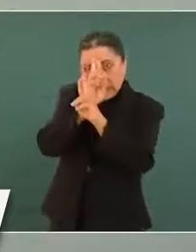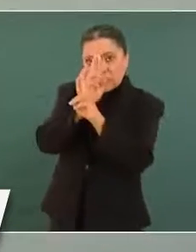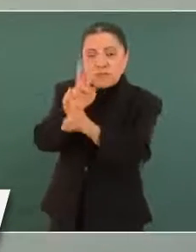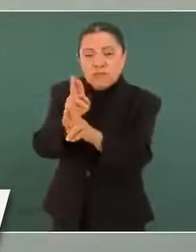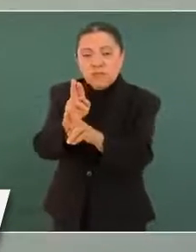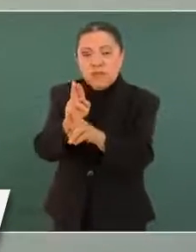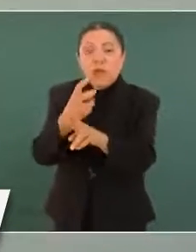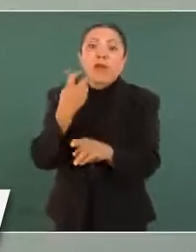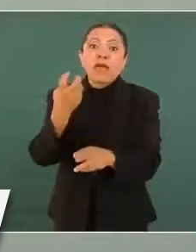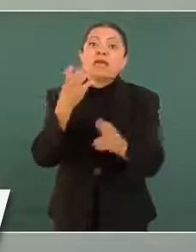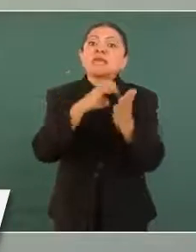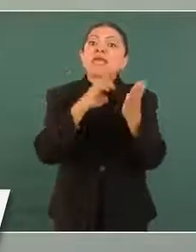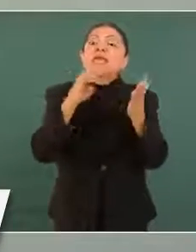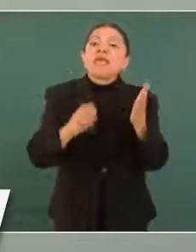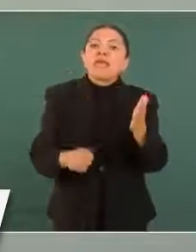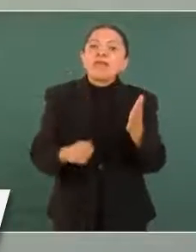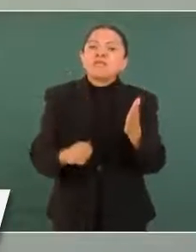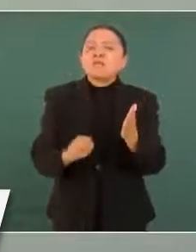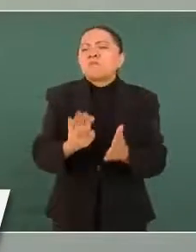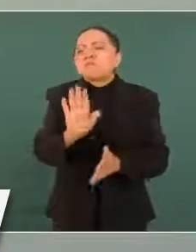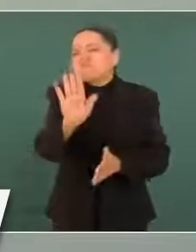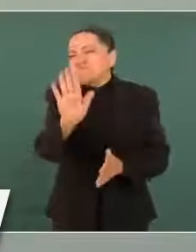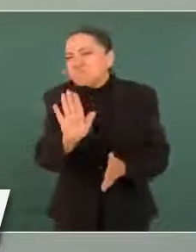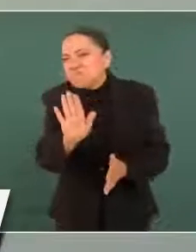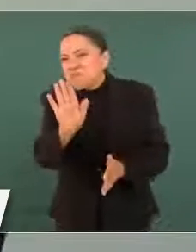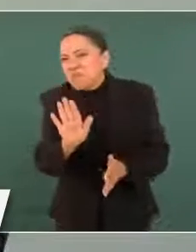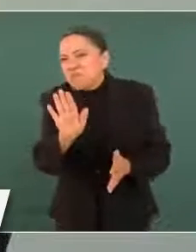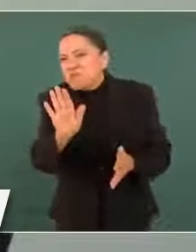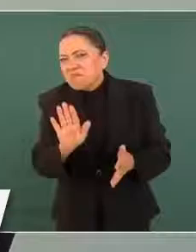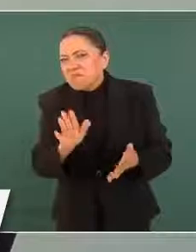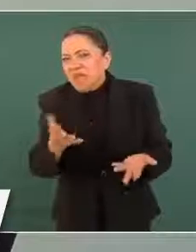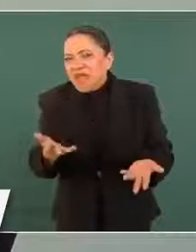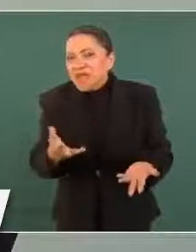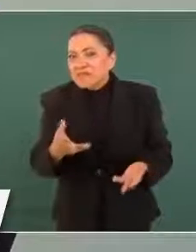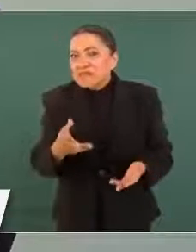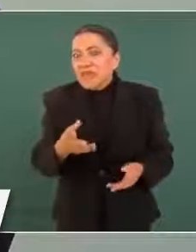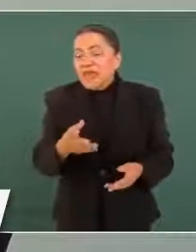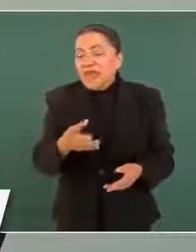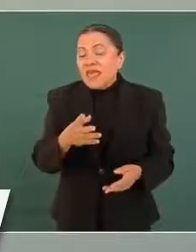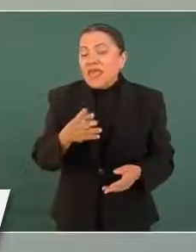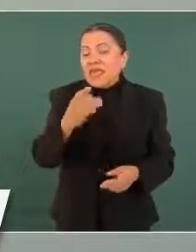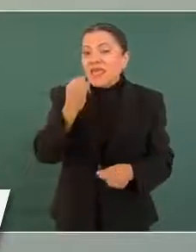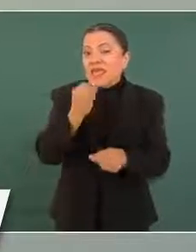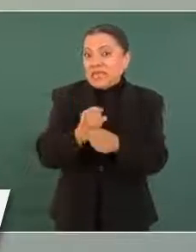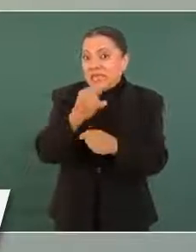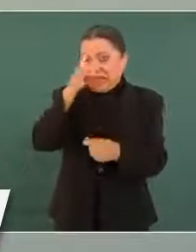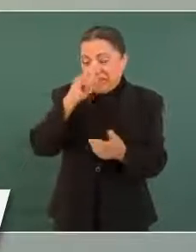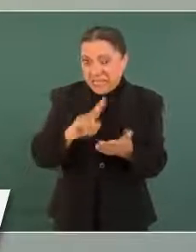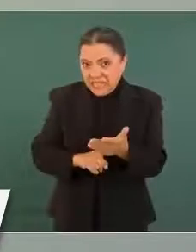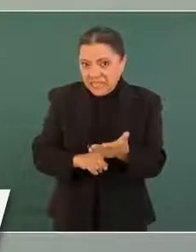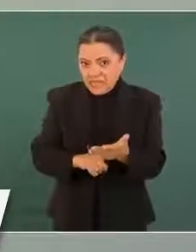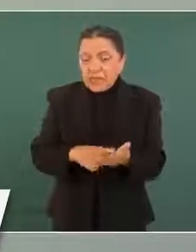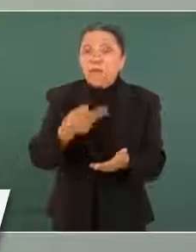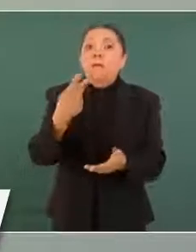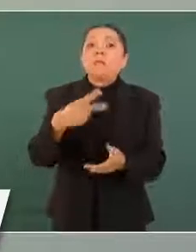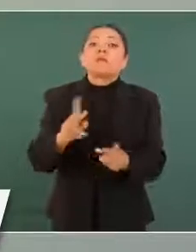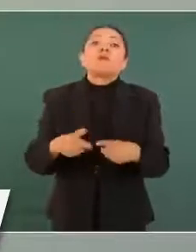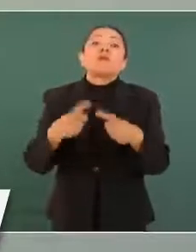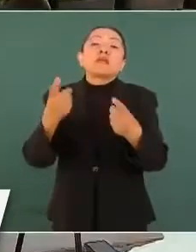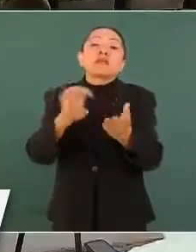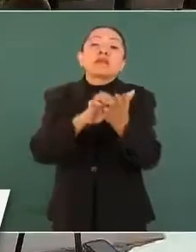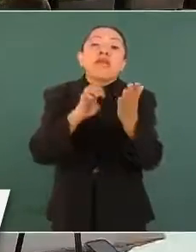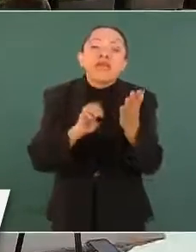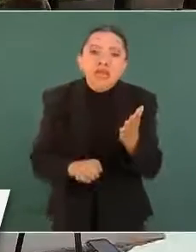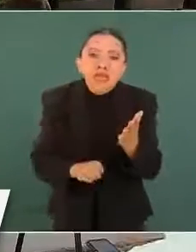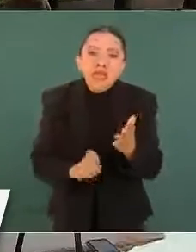lo da, aunque que parezca increíble, el que dé el ejemplo es el